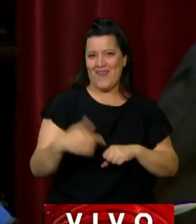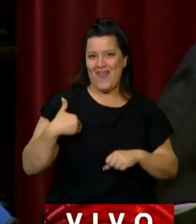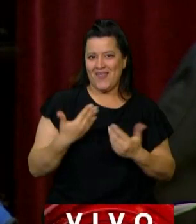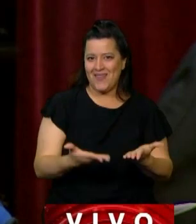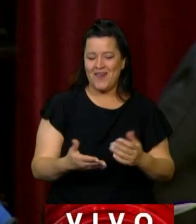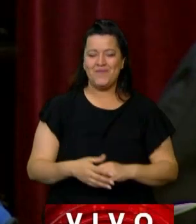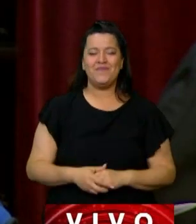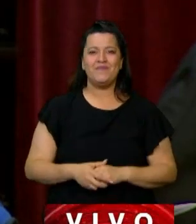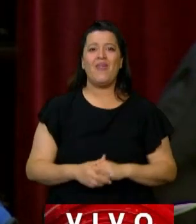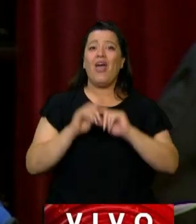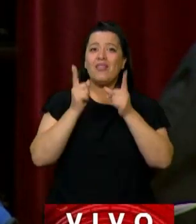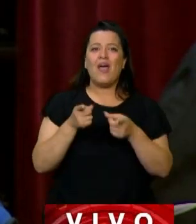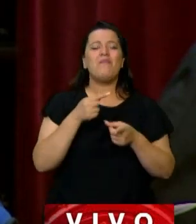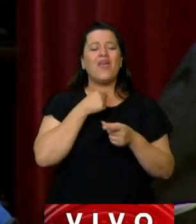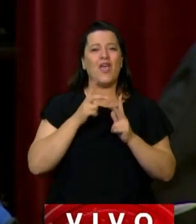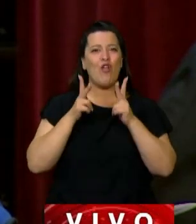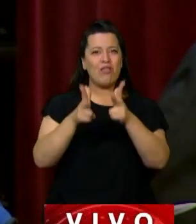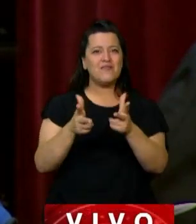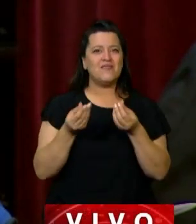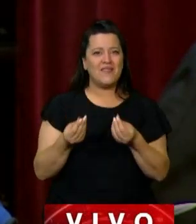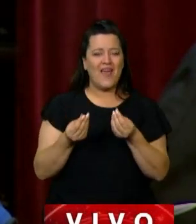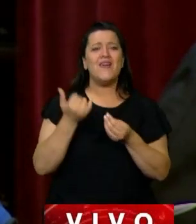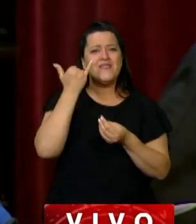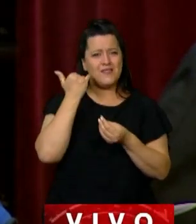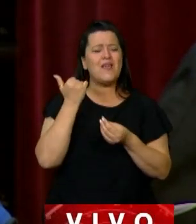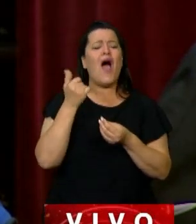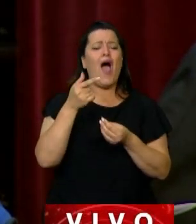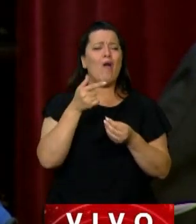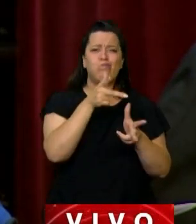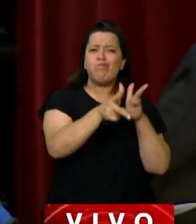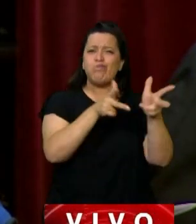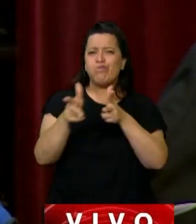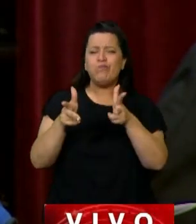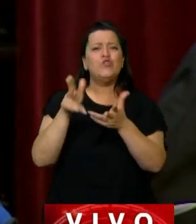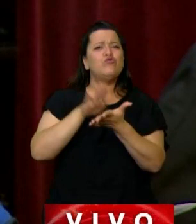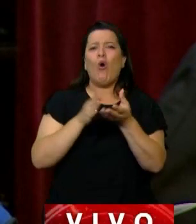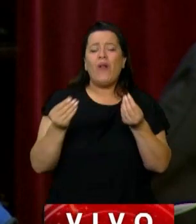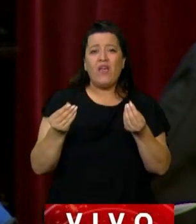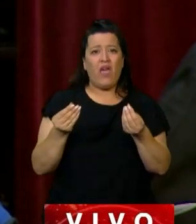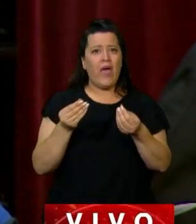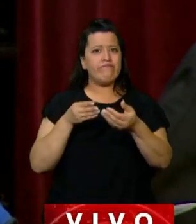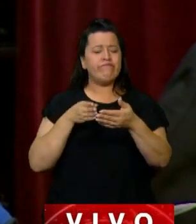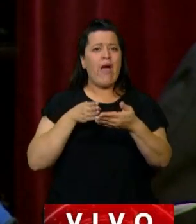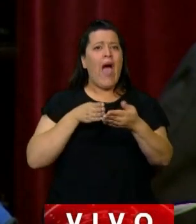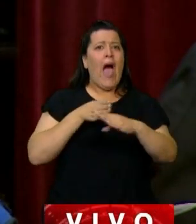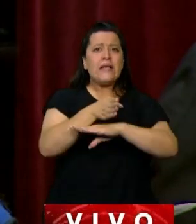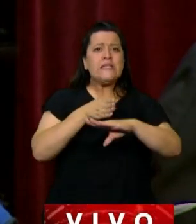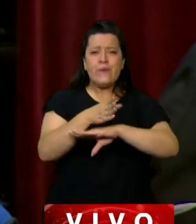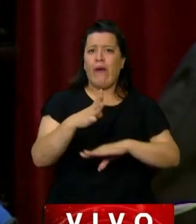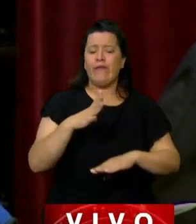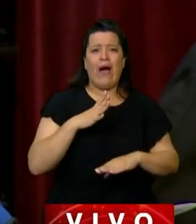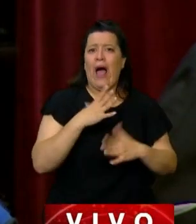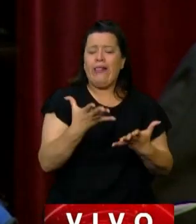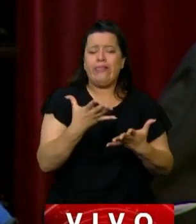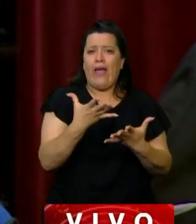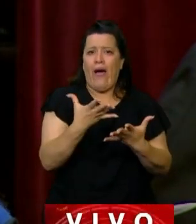remarcar esto que venían señalando en relación a que la falta de accesibilidad a la